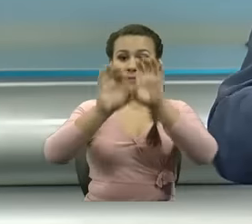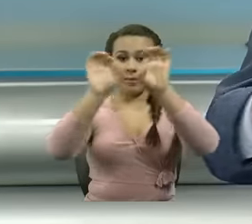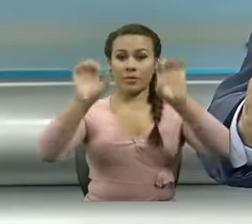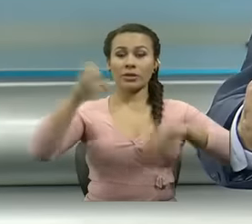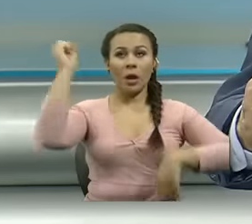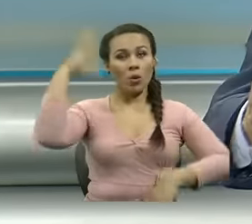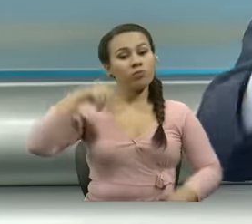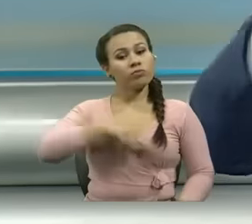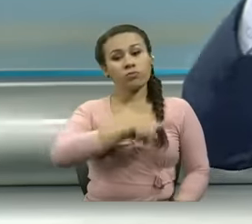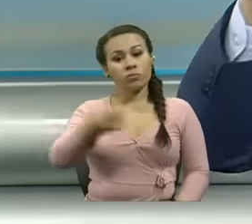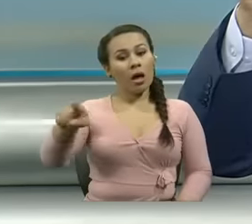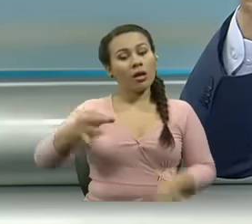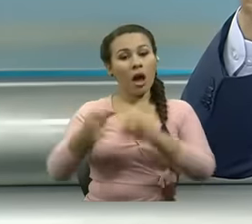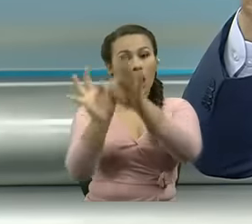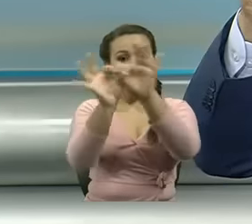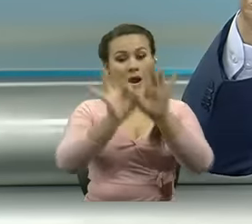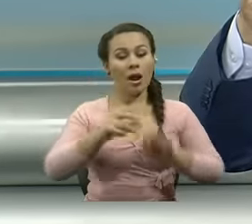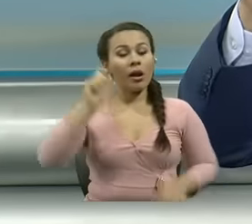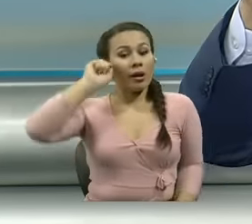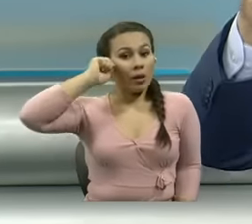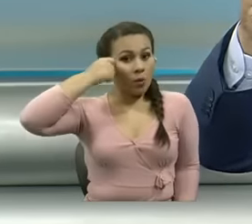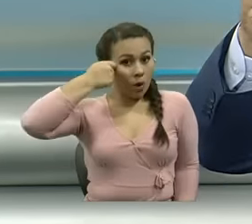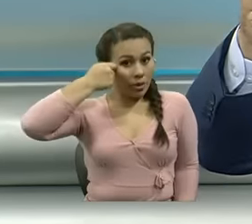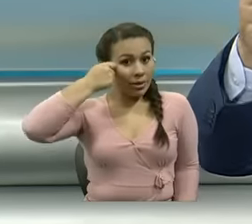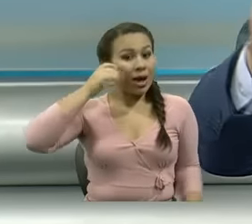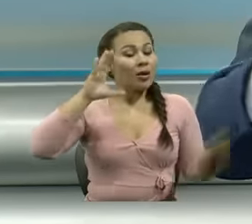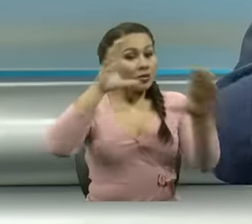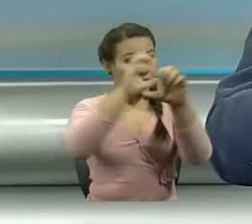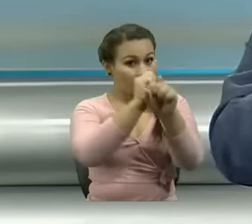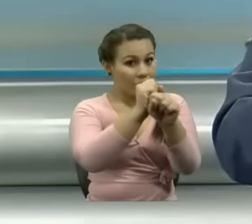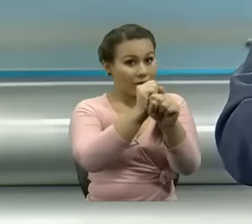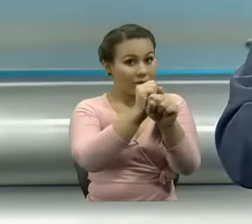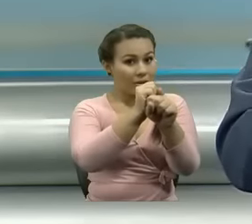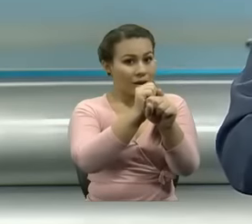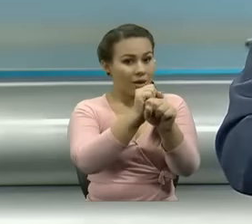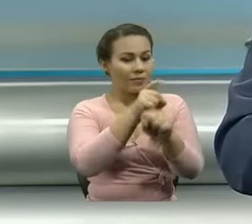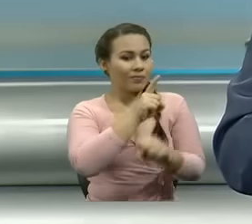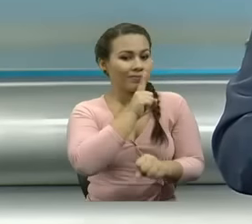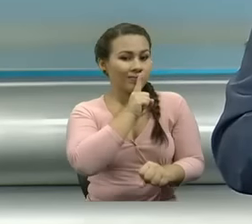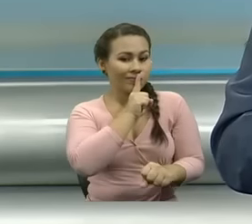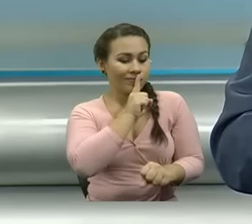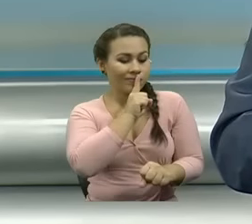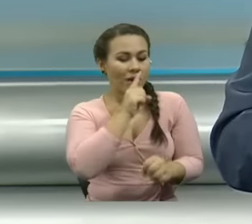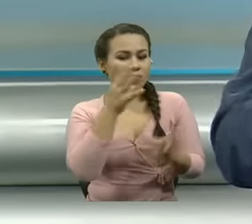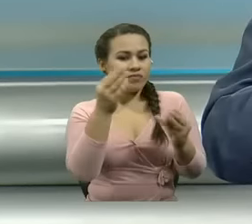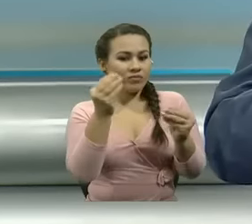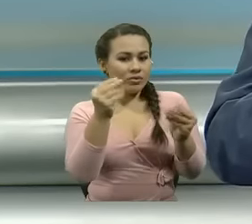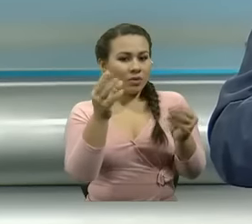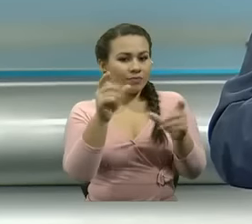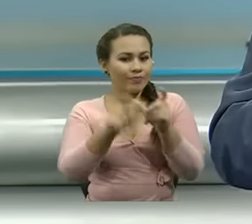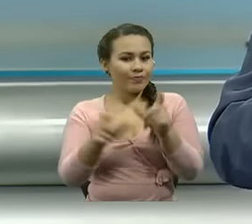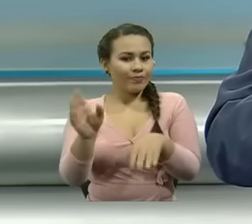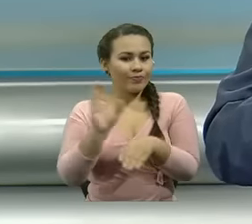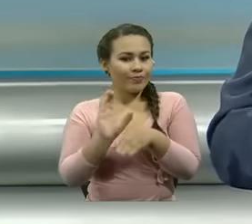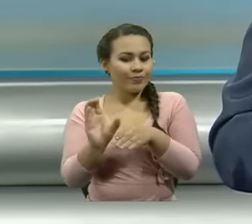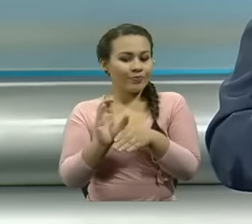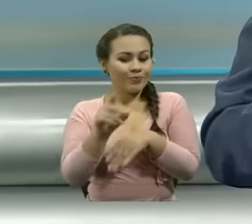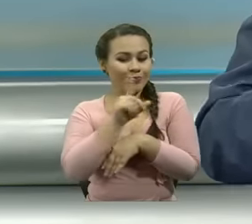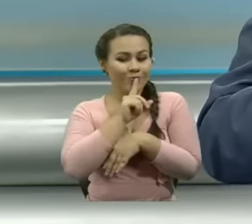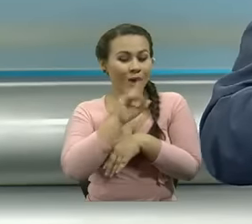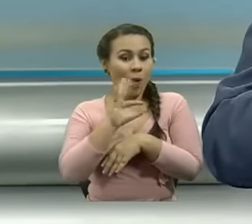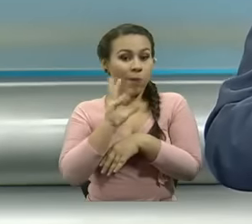pueda solucionar el problema recordemos algo la oscuridad es la amiga íntima es la consejera